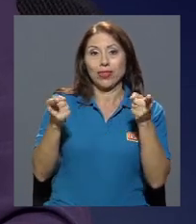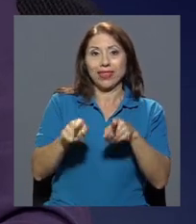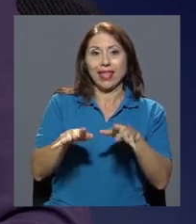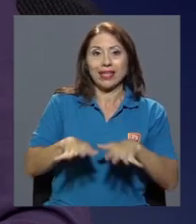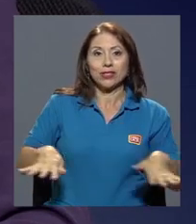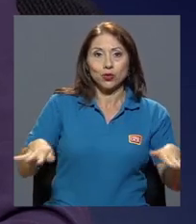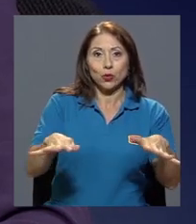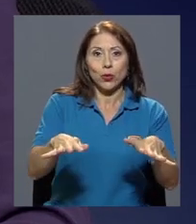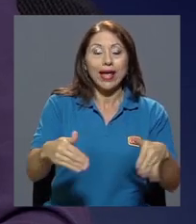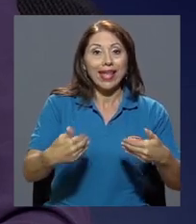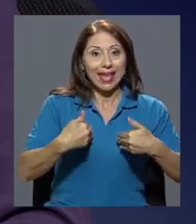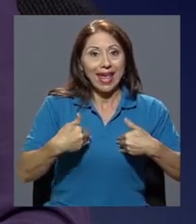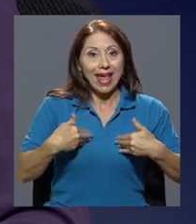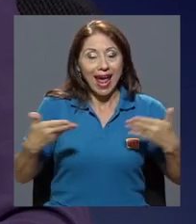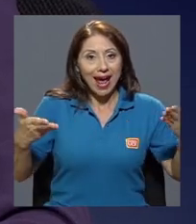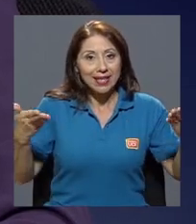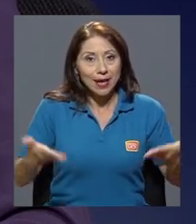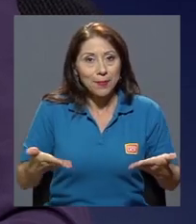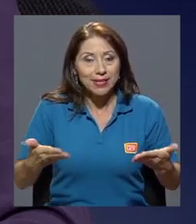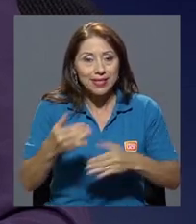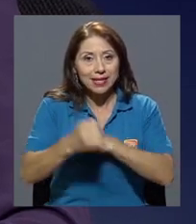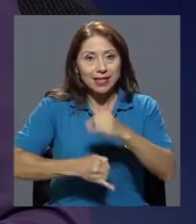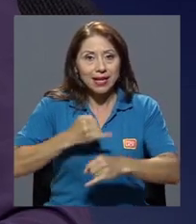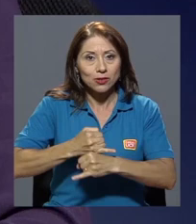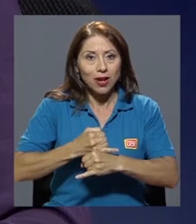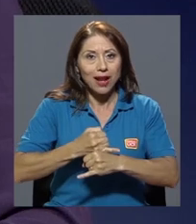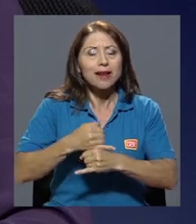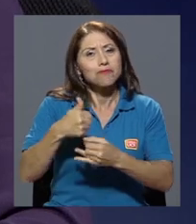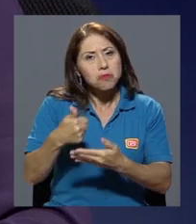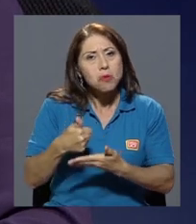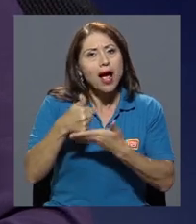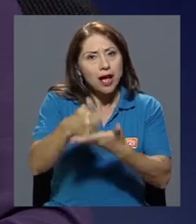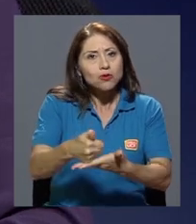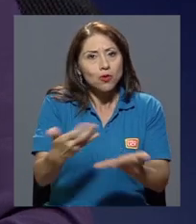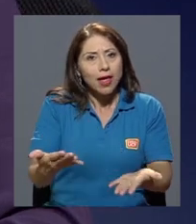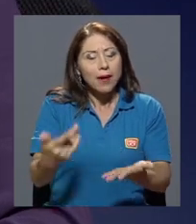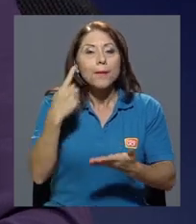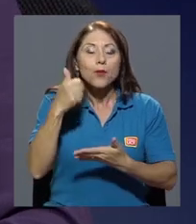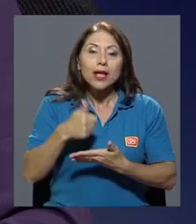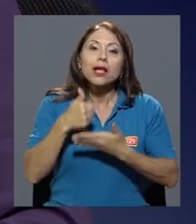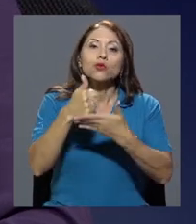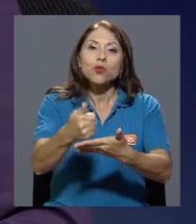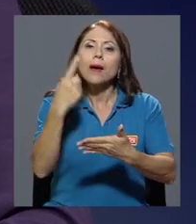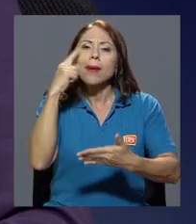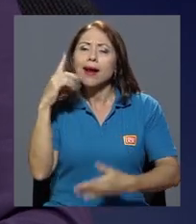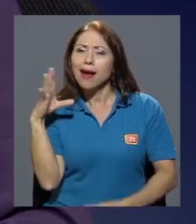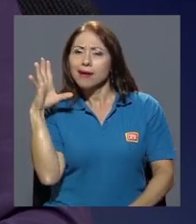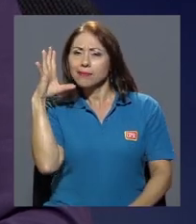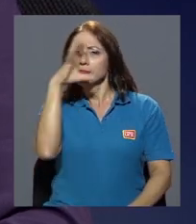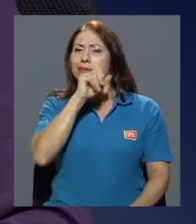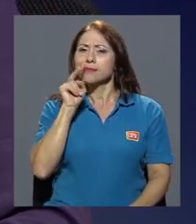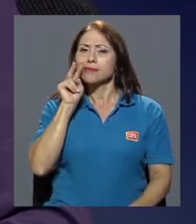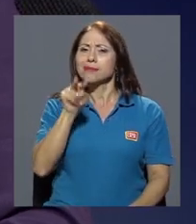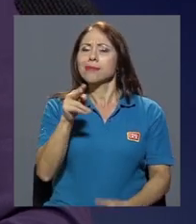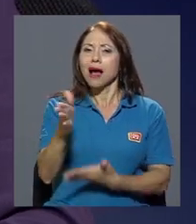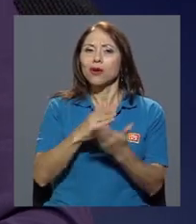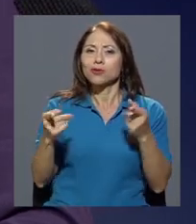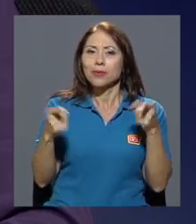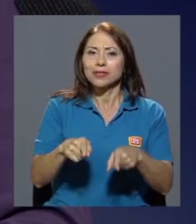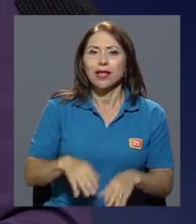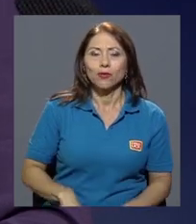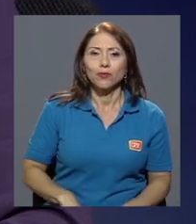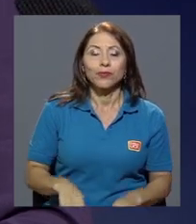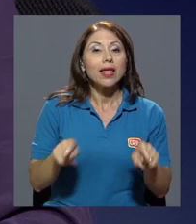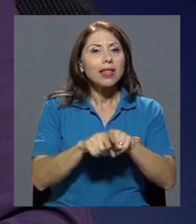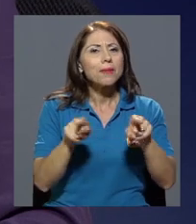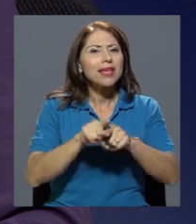el hecho de que haya presencia internacional bueno, ayuda porque nos ayuda precisamente a visibilizar que algo está pasando. luego por